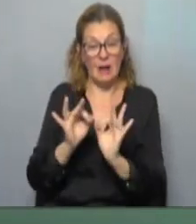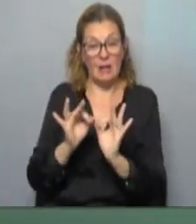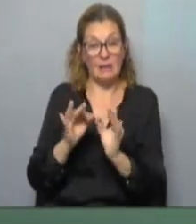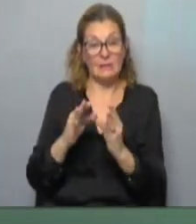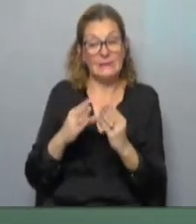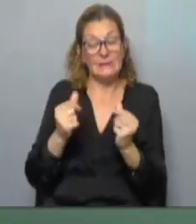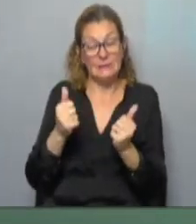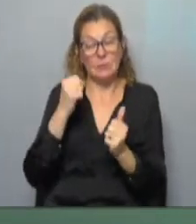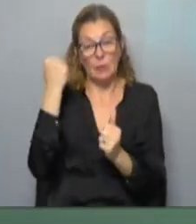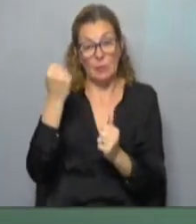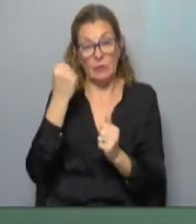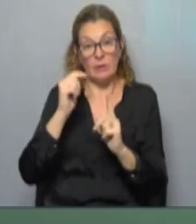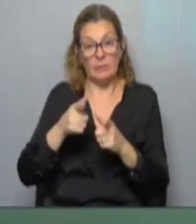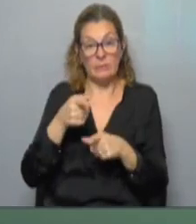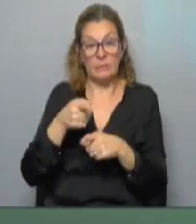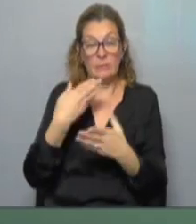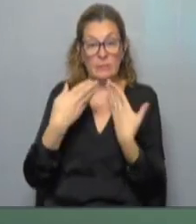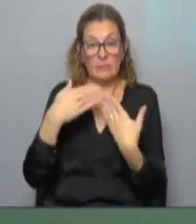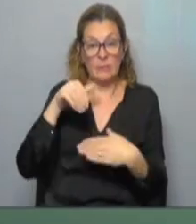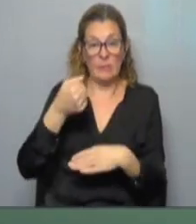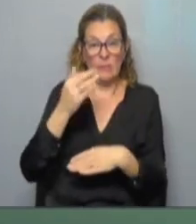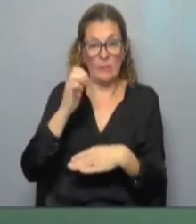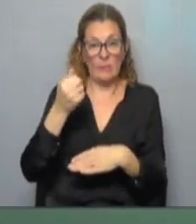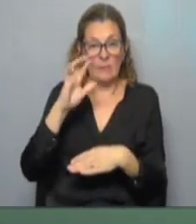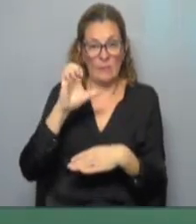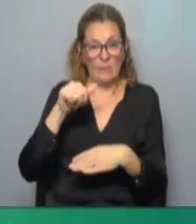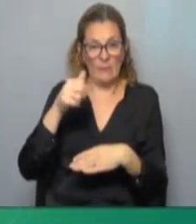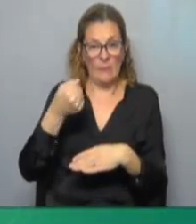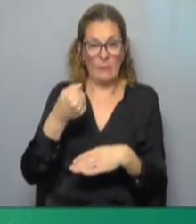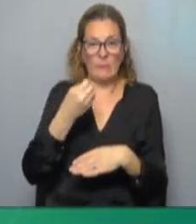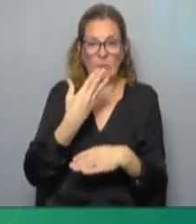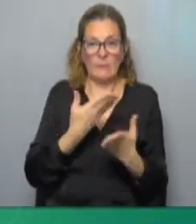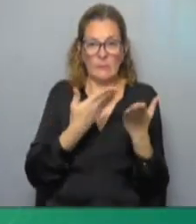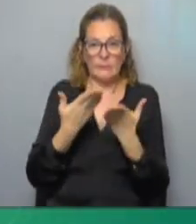sensible y tan importante. De eso habla Macarena Vico. Adelante, Maca. ¿Cómo andás?